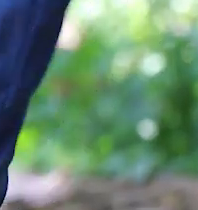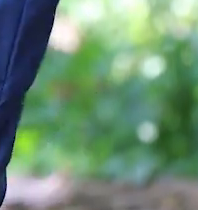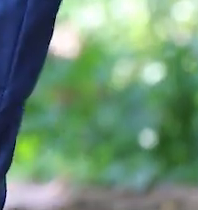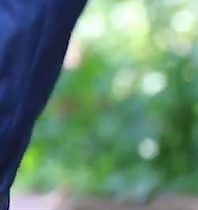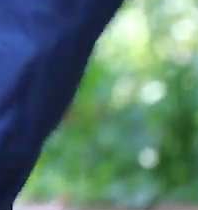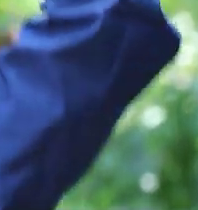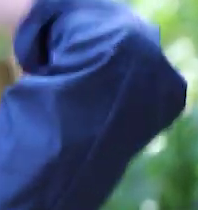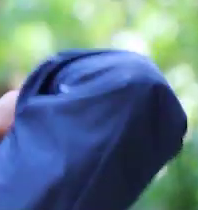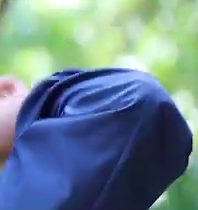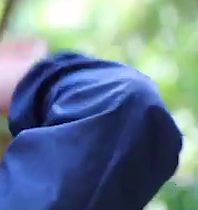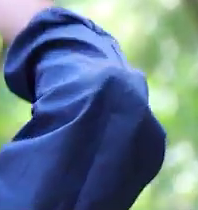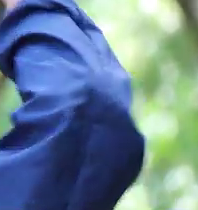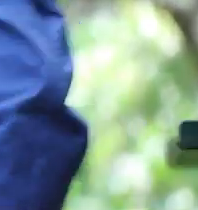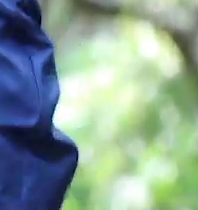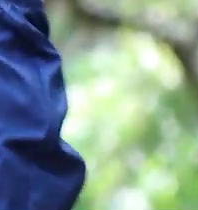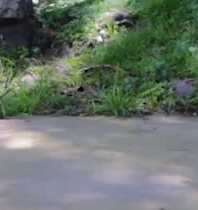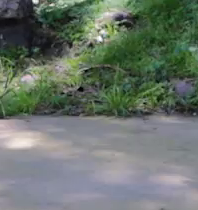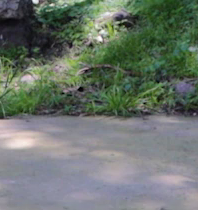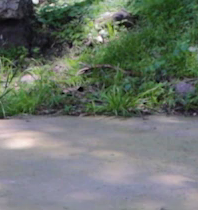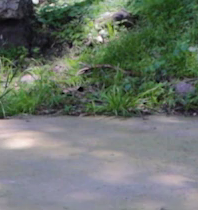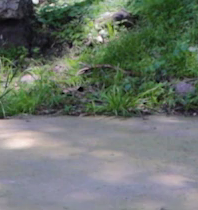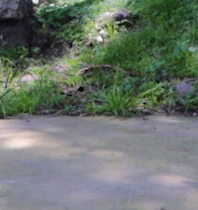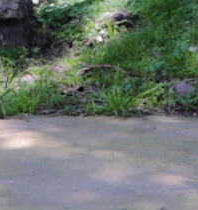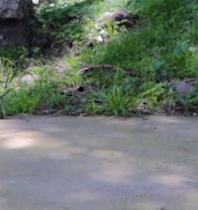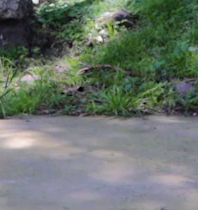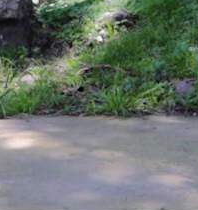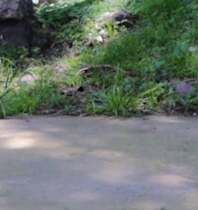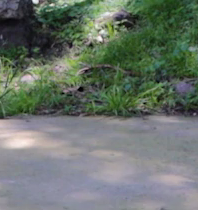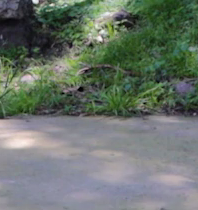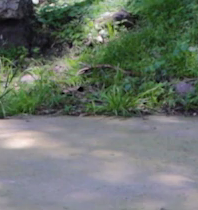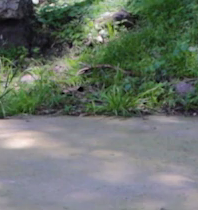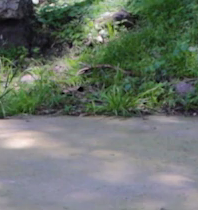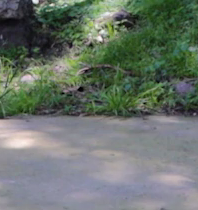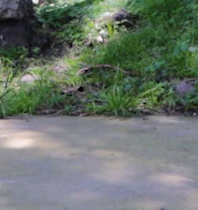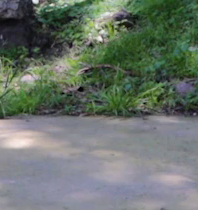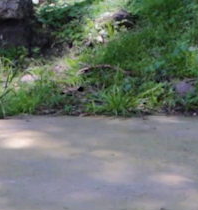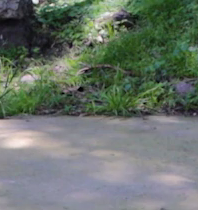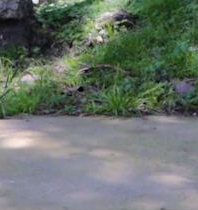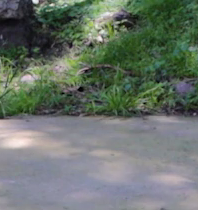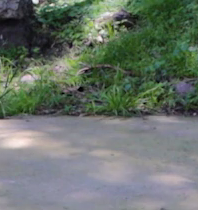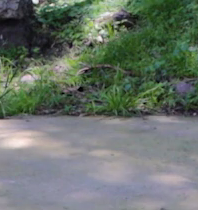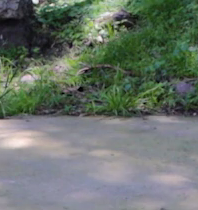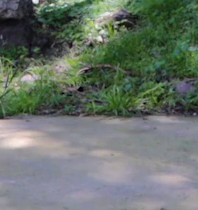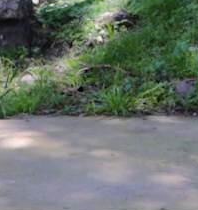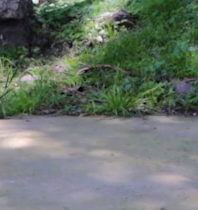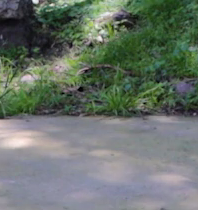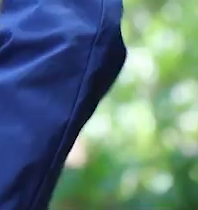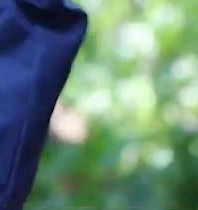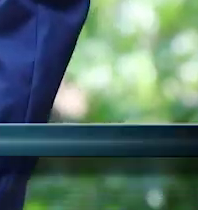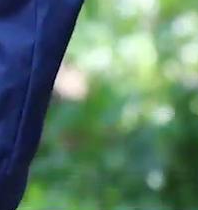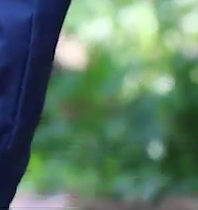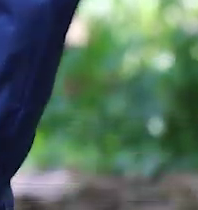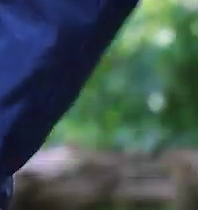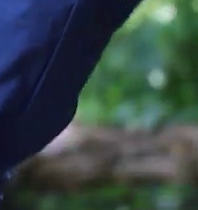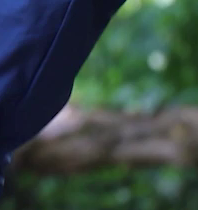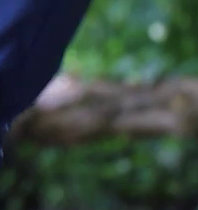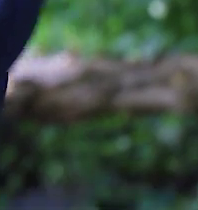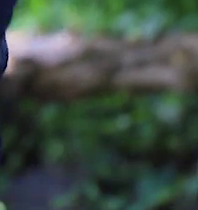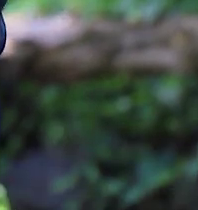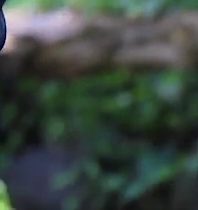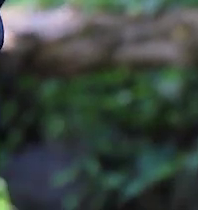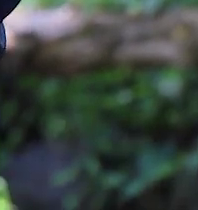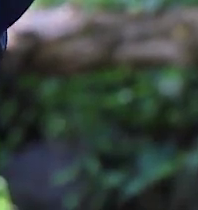Flexión y estendo, con fuerza, con fuerza. Bien, Jair, muy bien. Con fuerza, uno más. Bien,